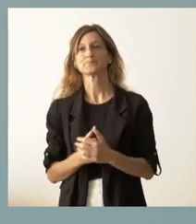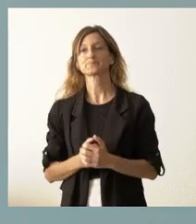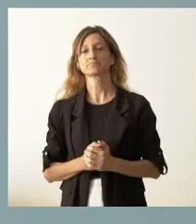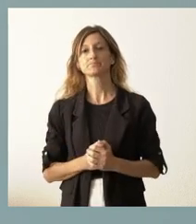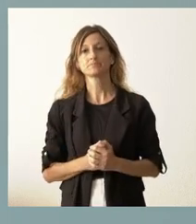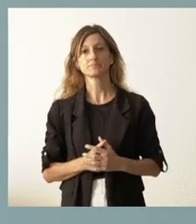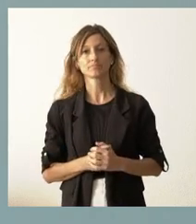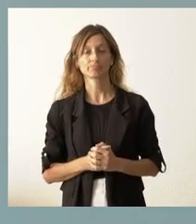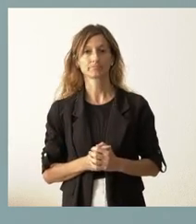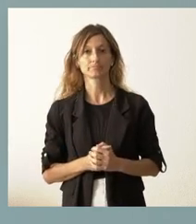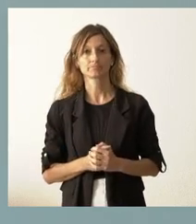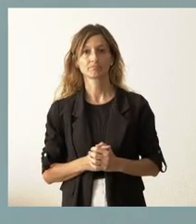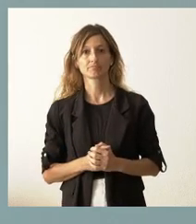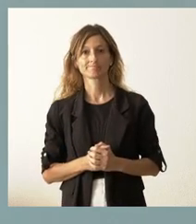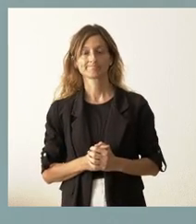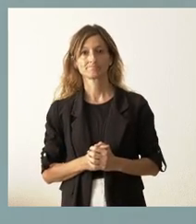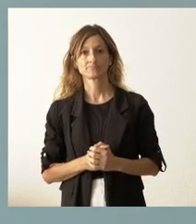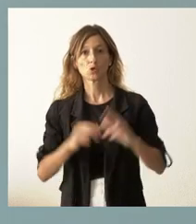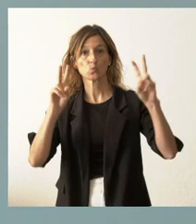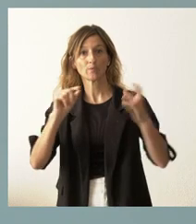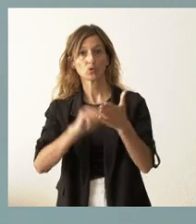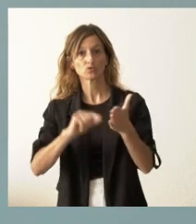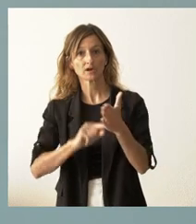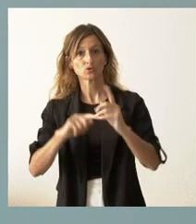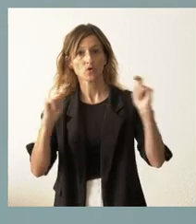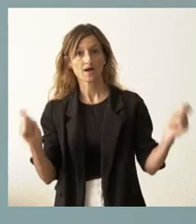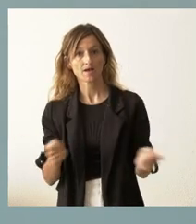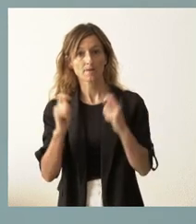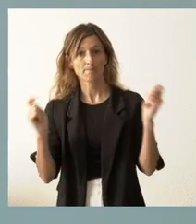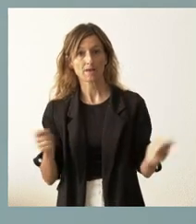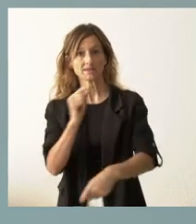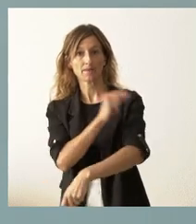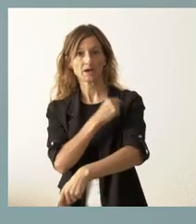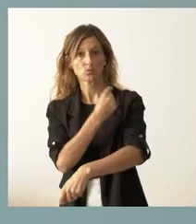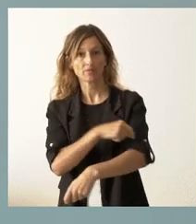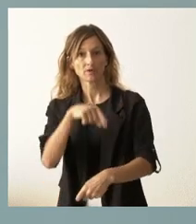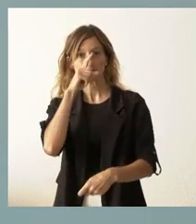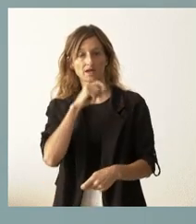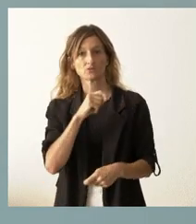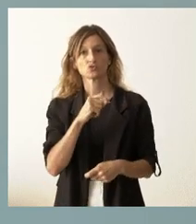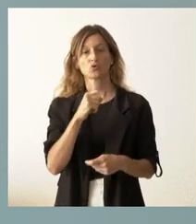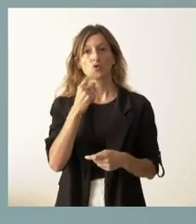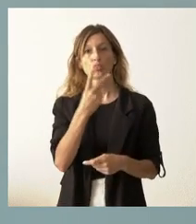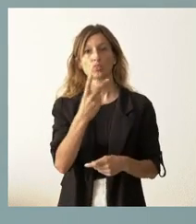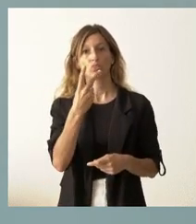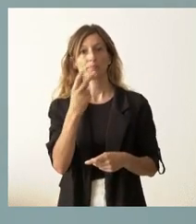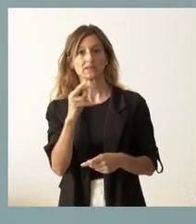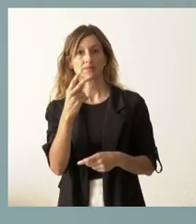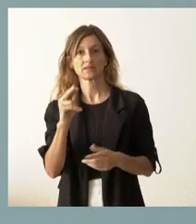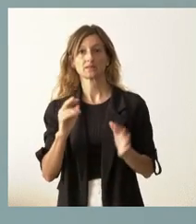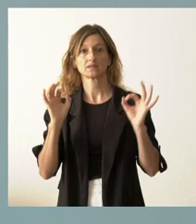se ha establecido un nuevo contrato para la campaña de vacunación de este año 2002 en la vacunación